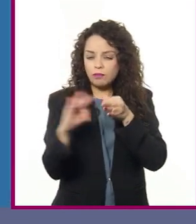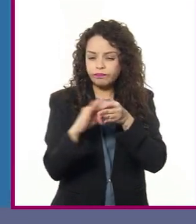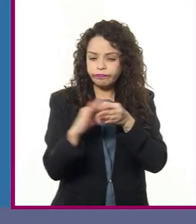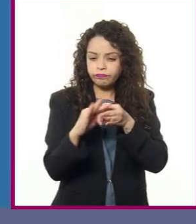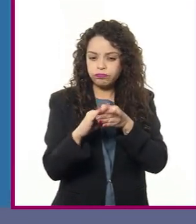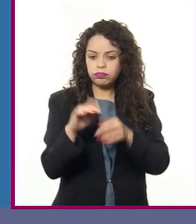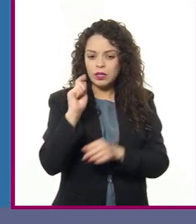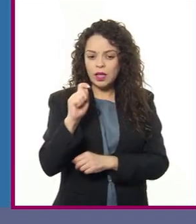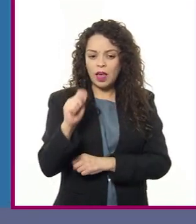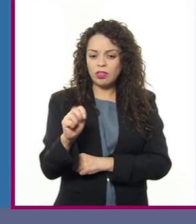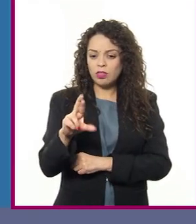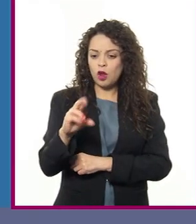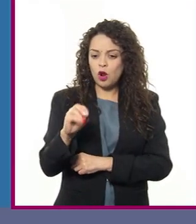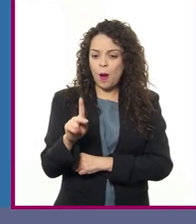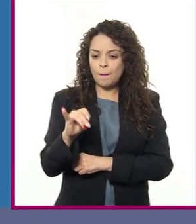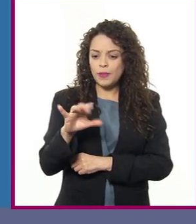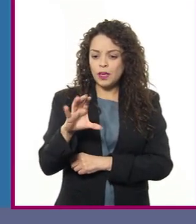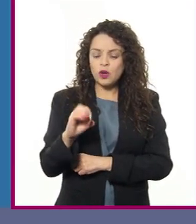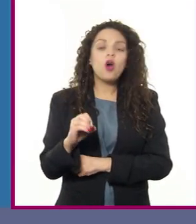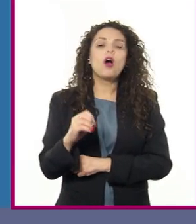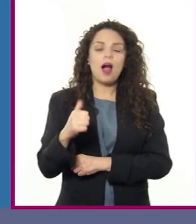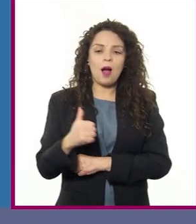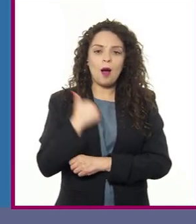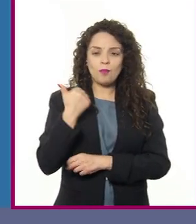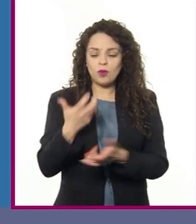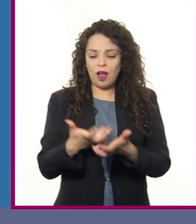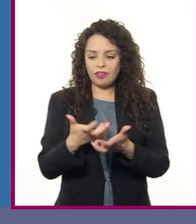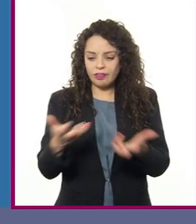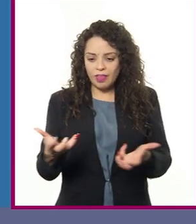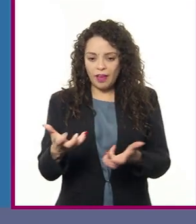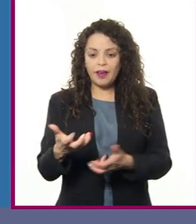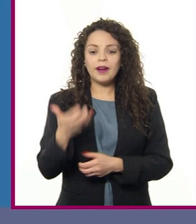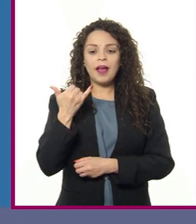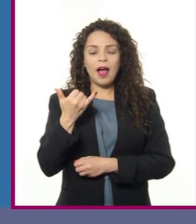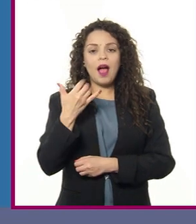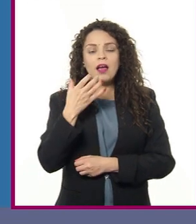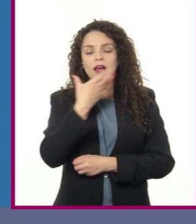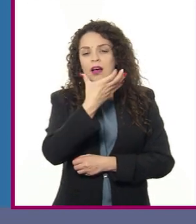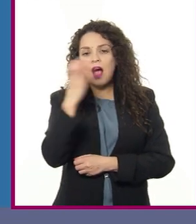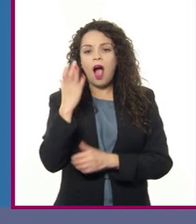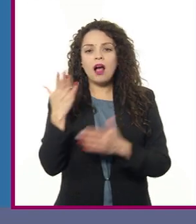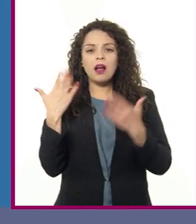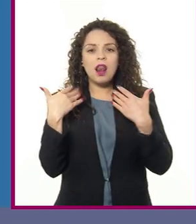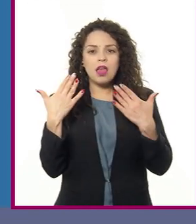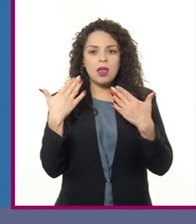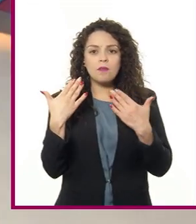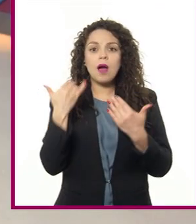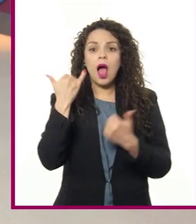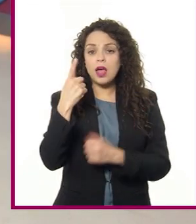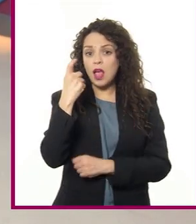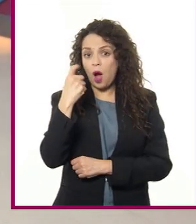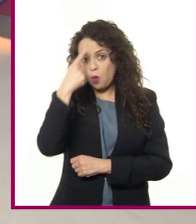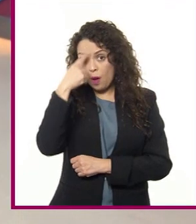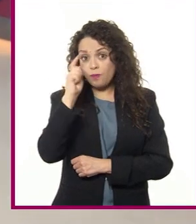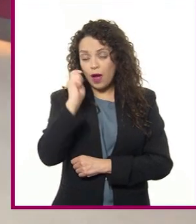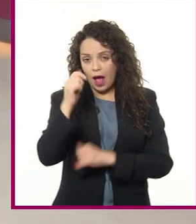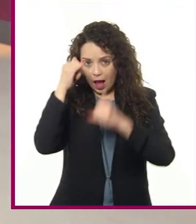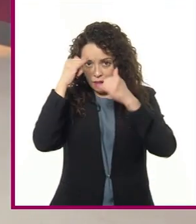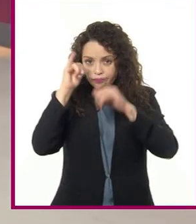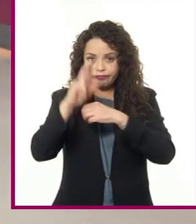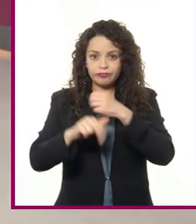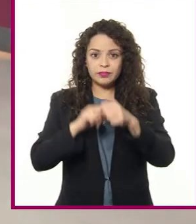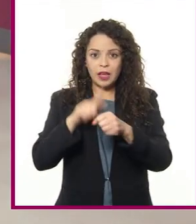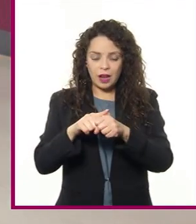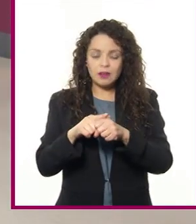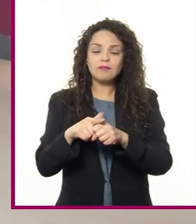trópicos aprovechan su clima, suelo y disponibilidad de agua para la crianza de animales. 14. En cuanto a la